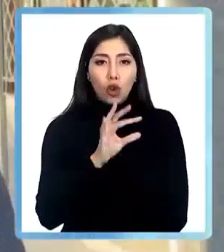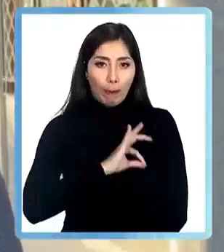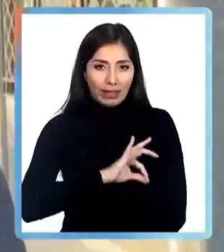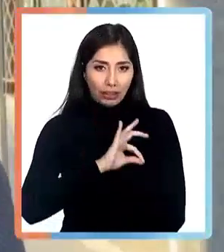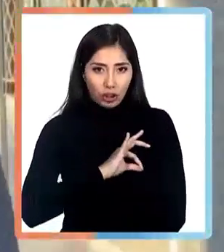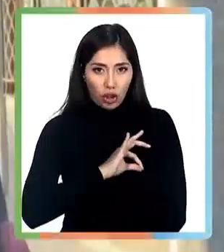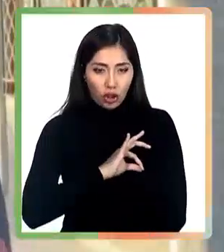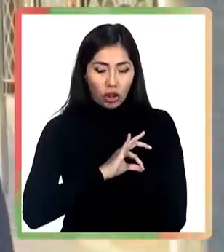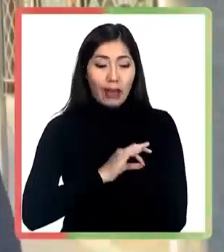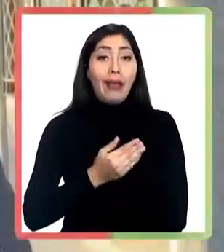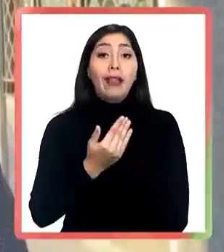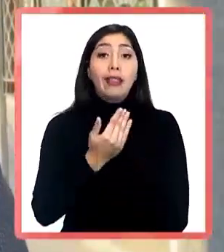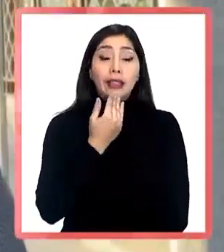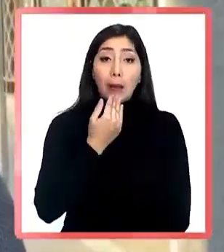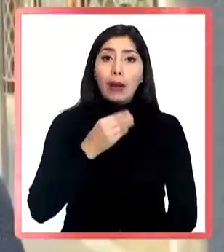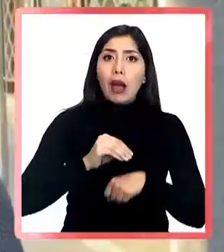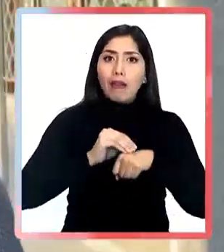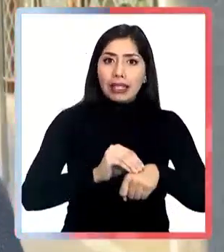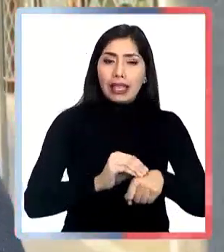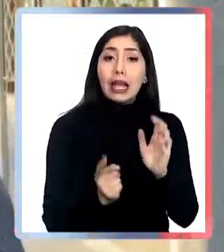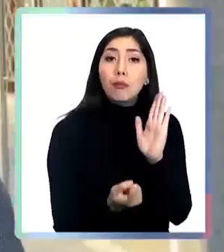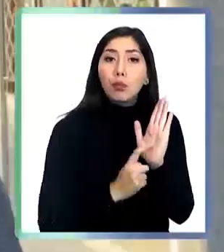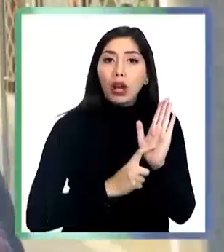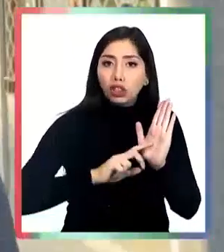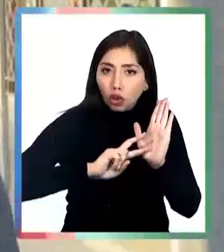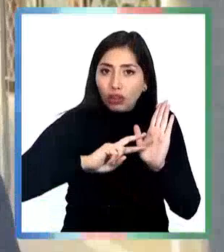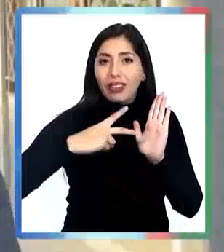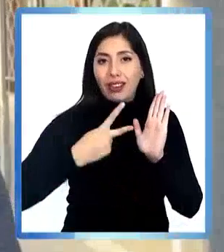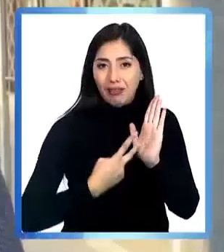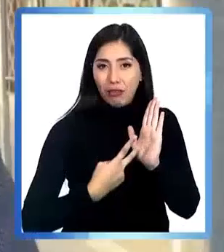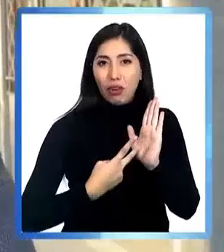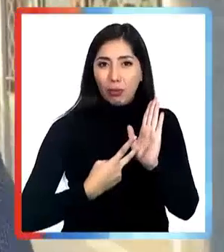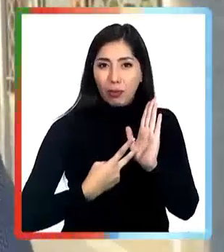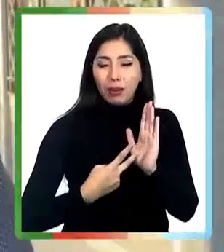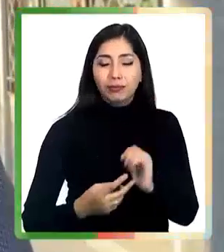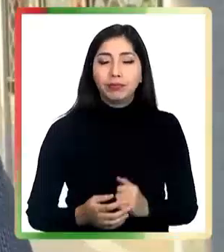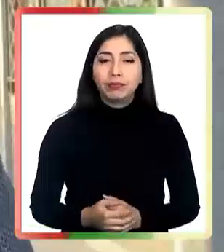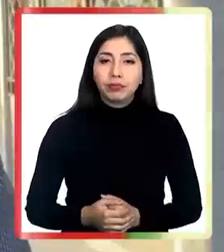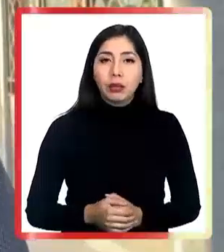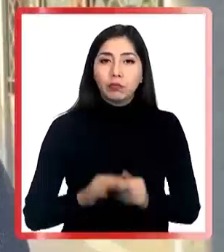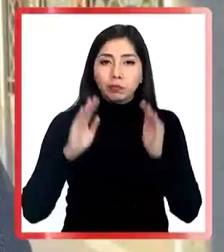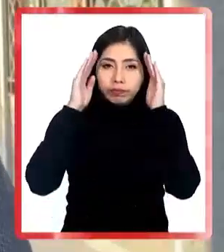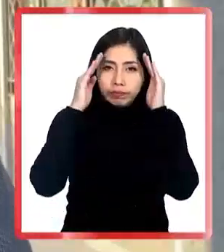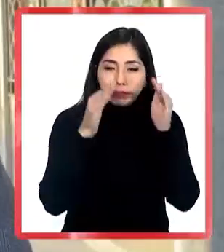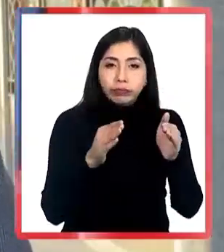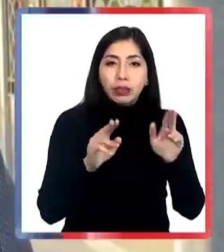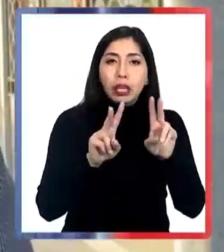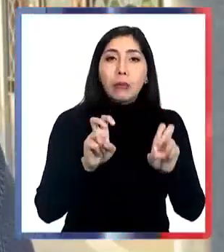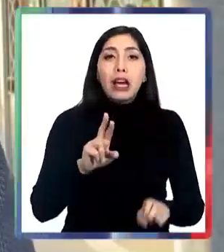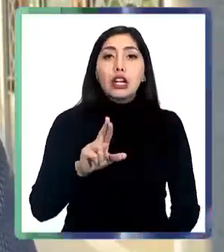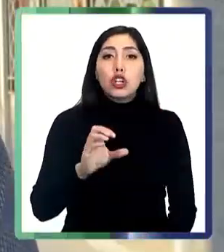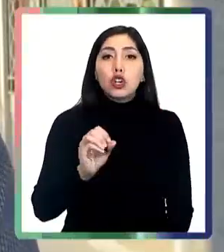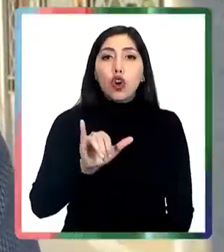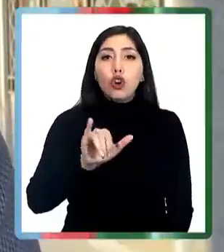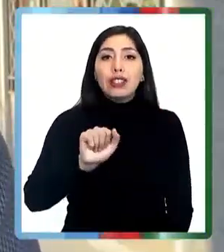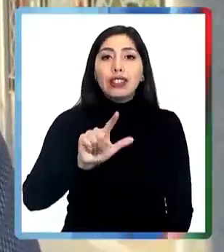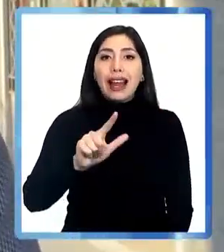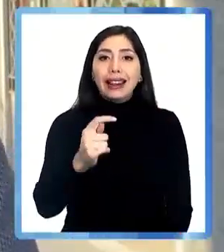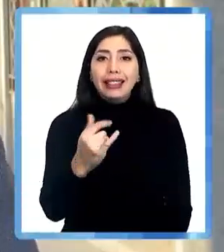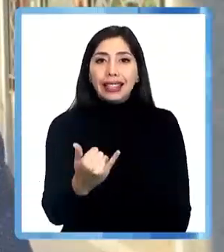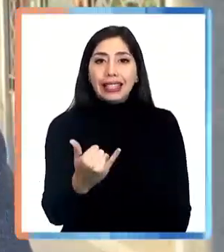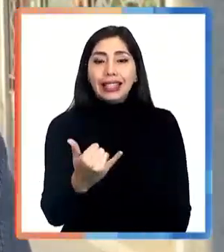También releva la reforma tributaria, con especial énfasis en el royalty y también